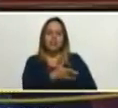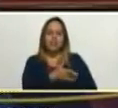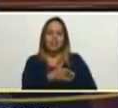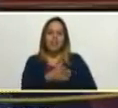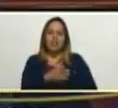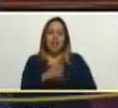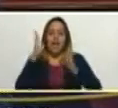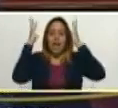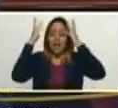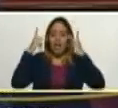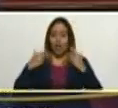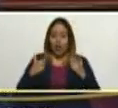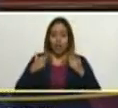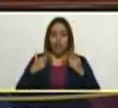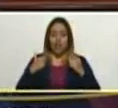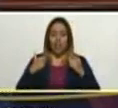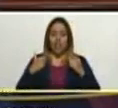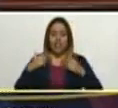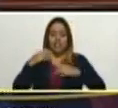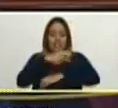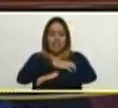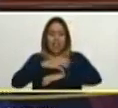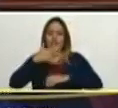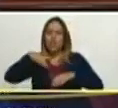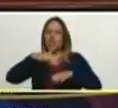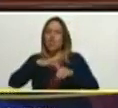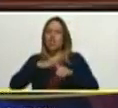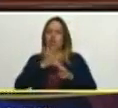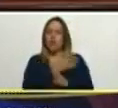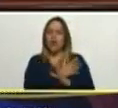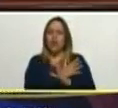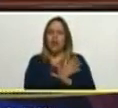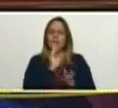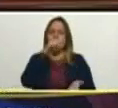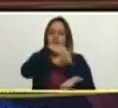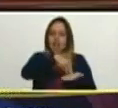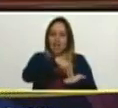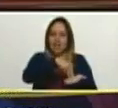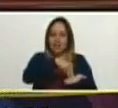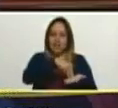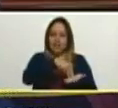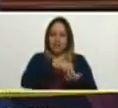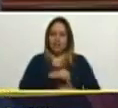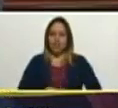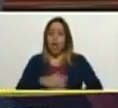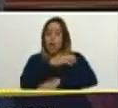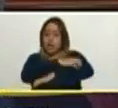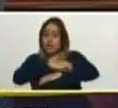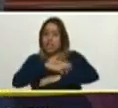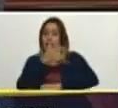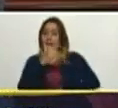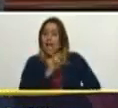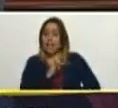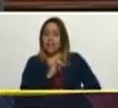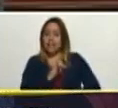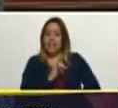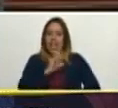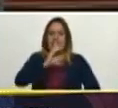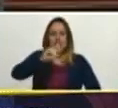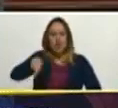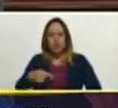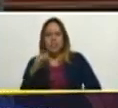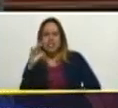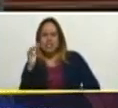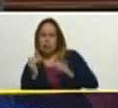Caracas, Aragua, ¿dónde juegan? En Maracay, Aragua está por 0.5,